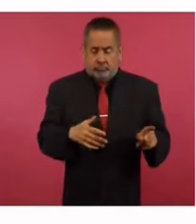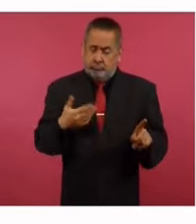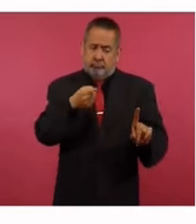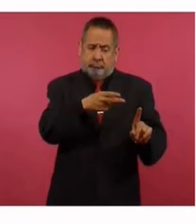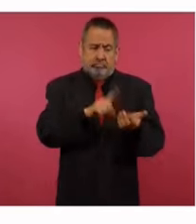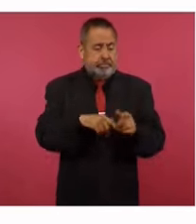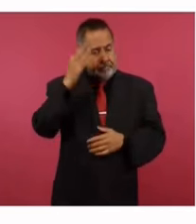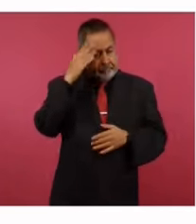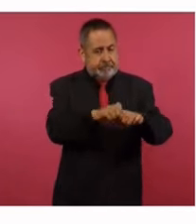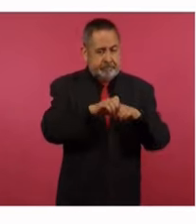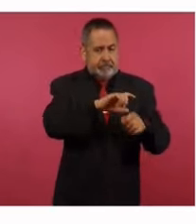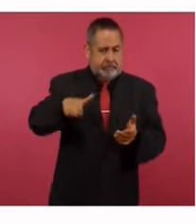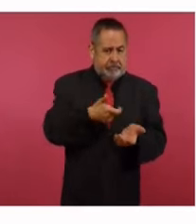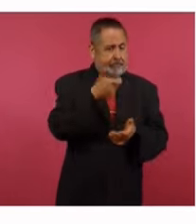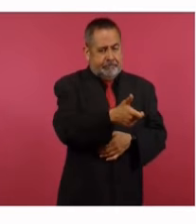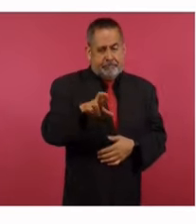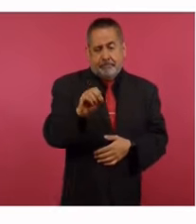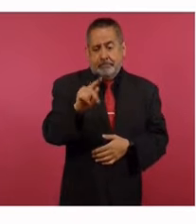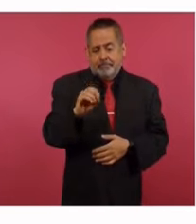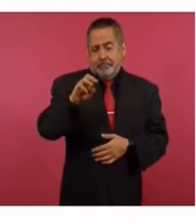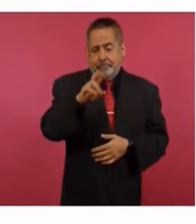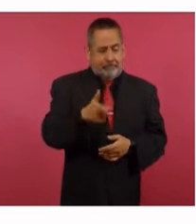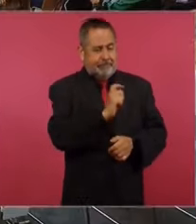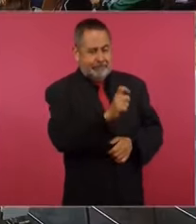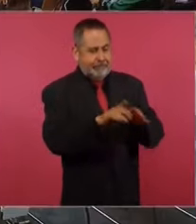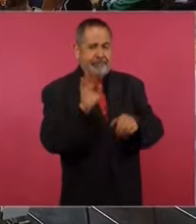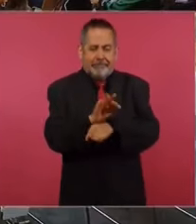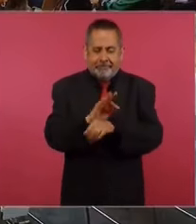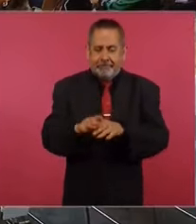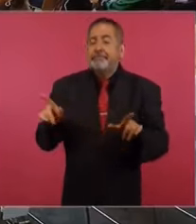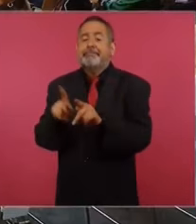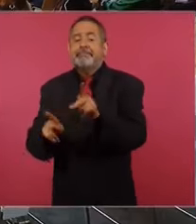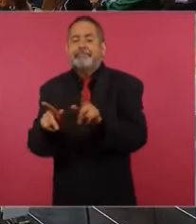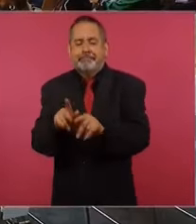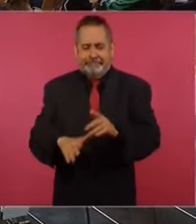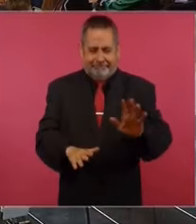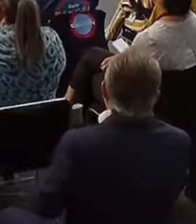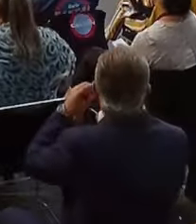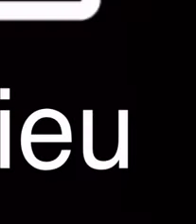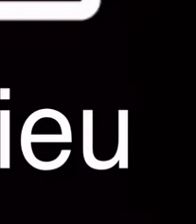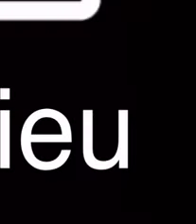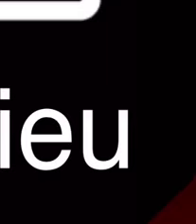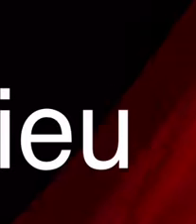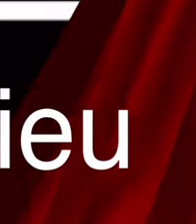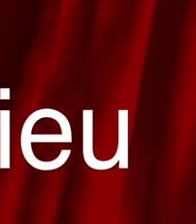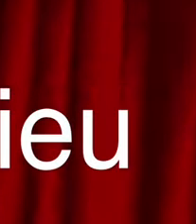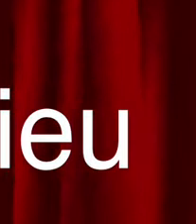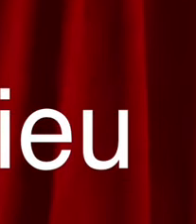el privilegio de encabezar un equipo que te paga Roberto Madrazo para... Para...? Cállate, cállate, cállate, cállate, cállate, cállate, cállate. Ah, está ahí no.